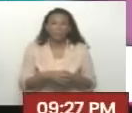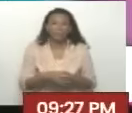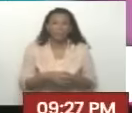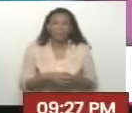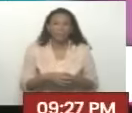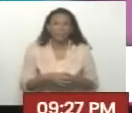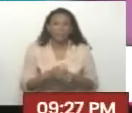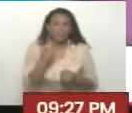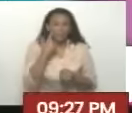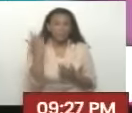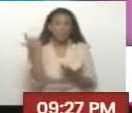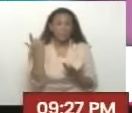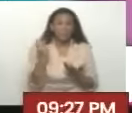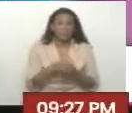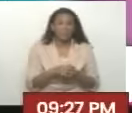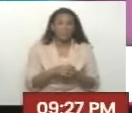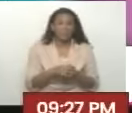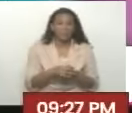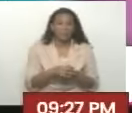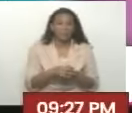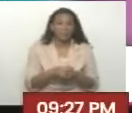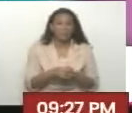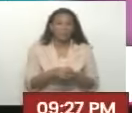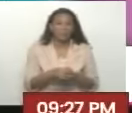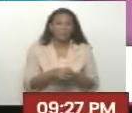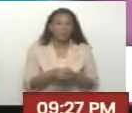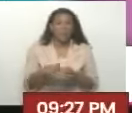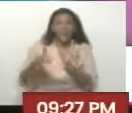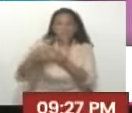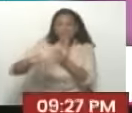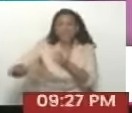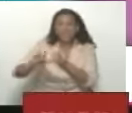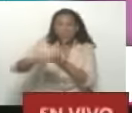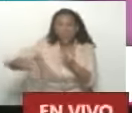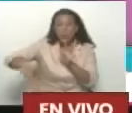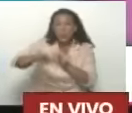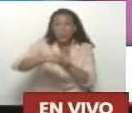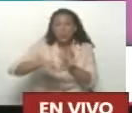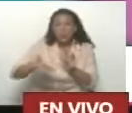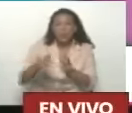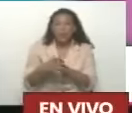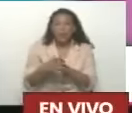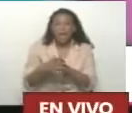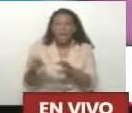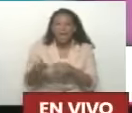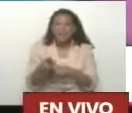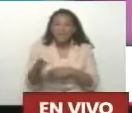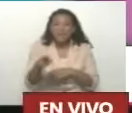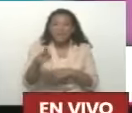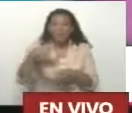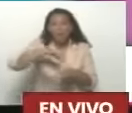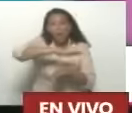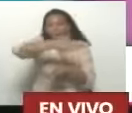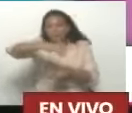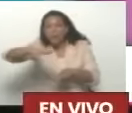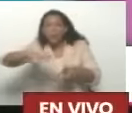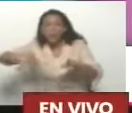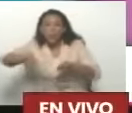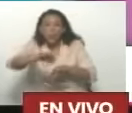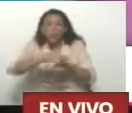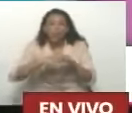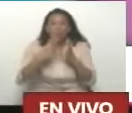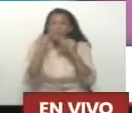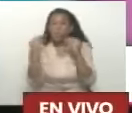Aquí está, presidente, aquí está, aquí está, a mi derecha está el río y la bahía y